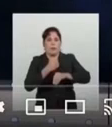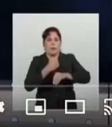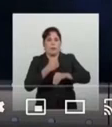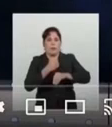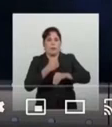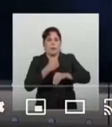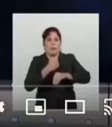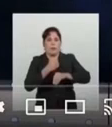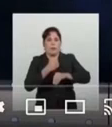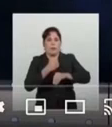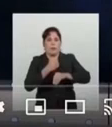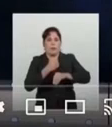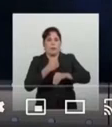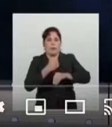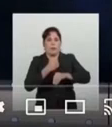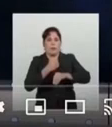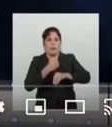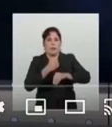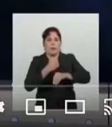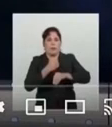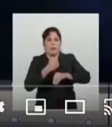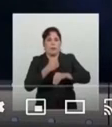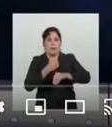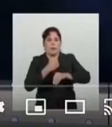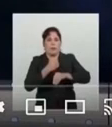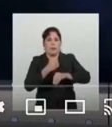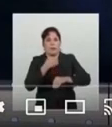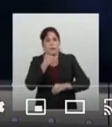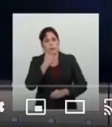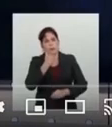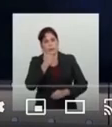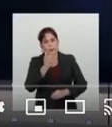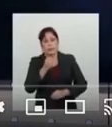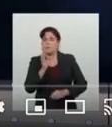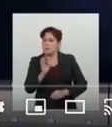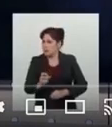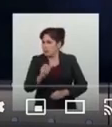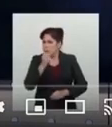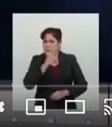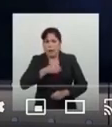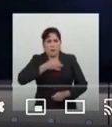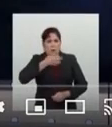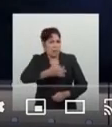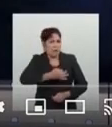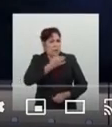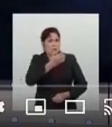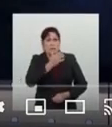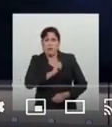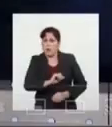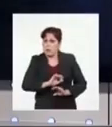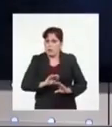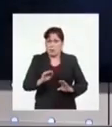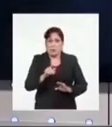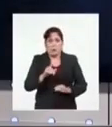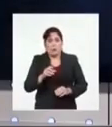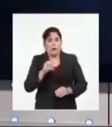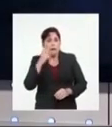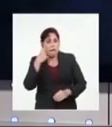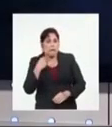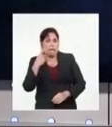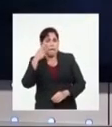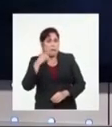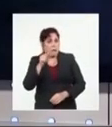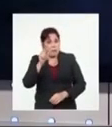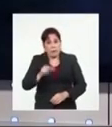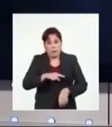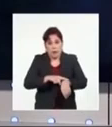La violencia policial en Estados Unidos. ¡Qué terrible! Realmente fue fácil conmover con este tema. Todas las semanas hay tragedias